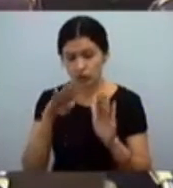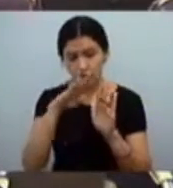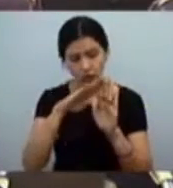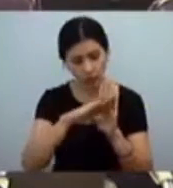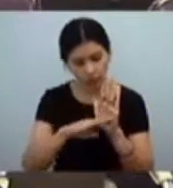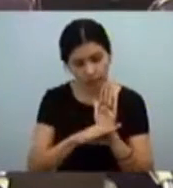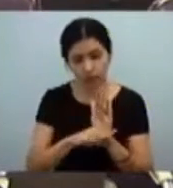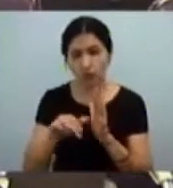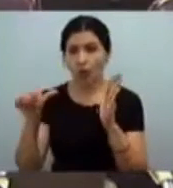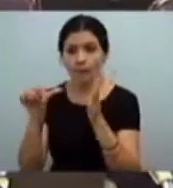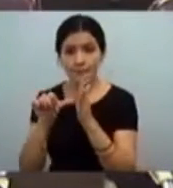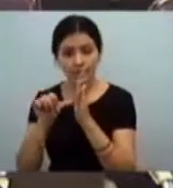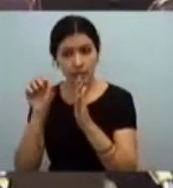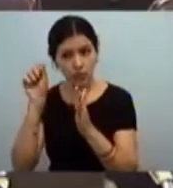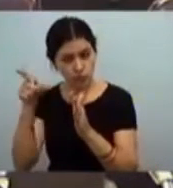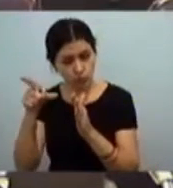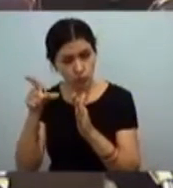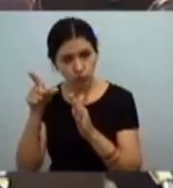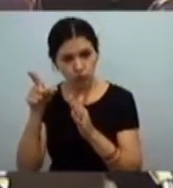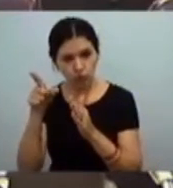Israel desde la creación como Estado.